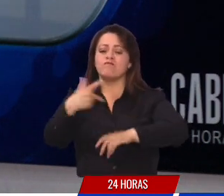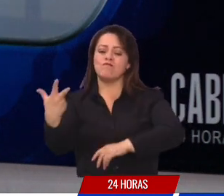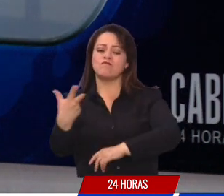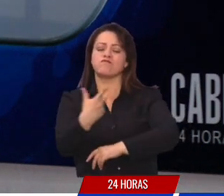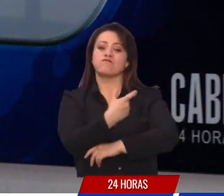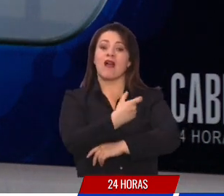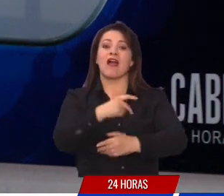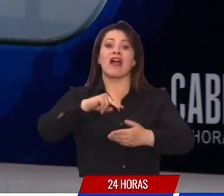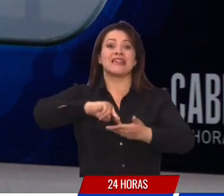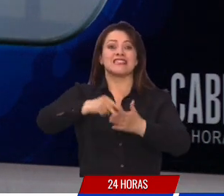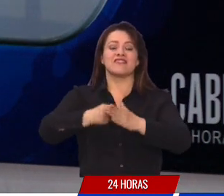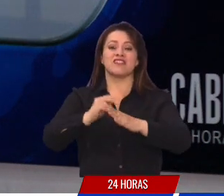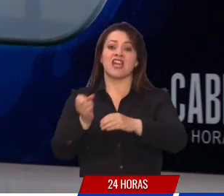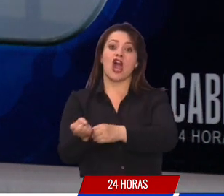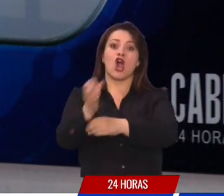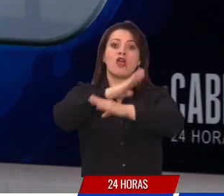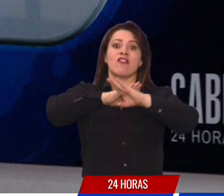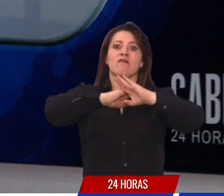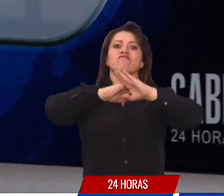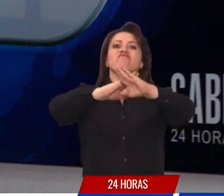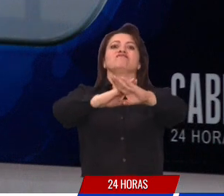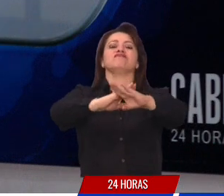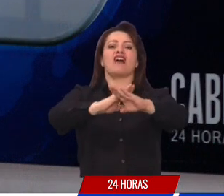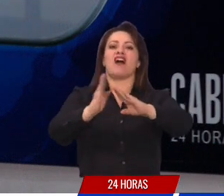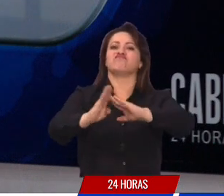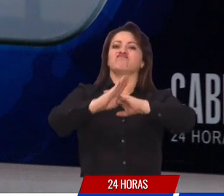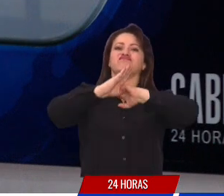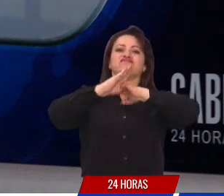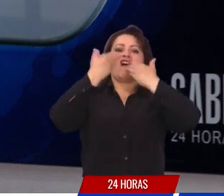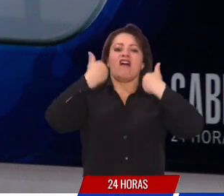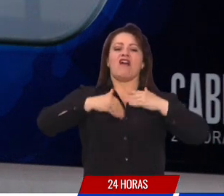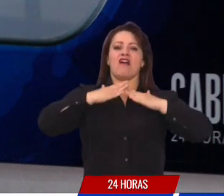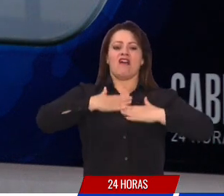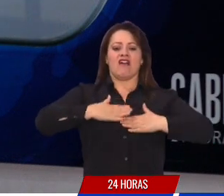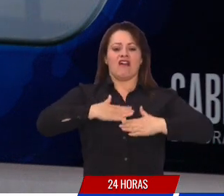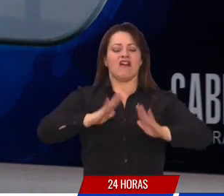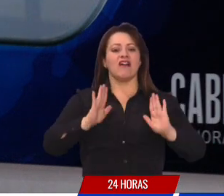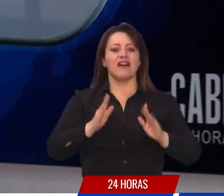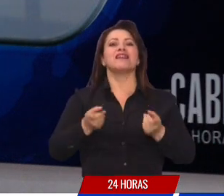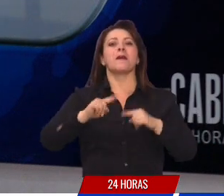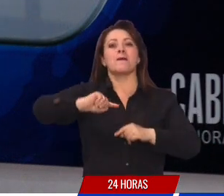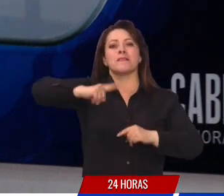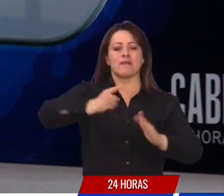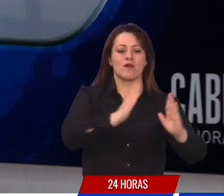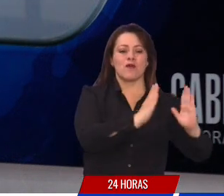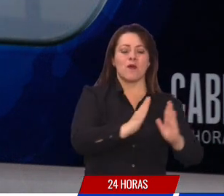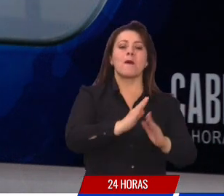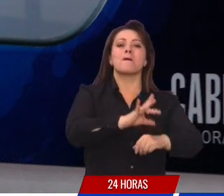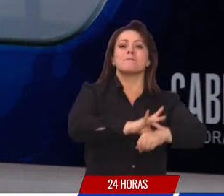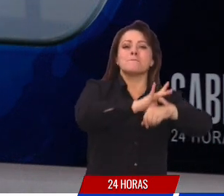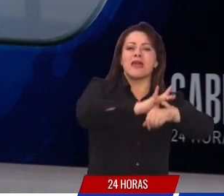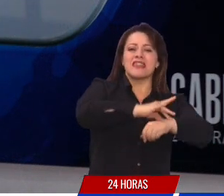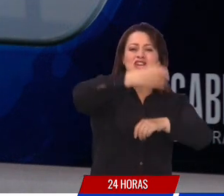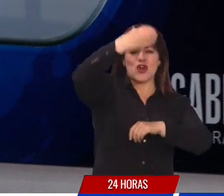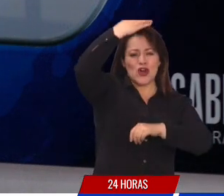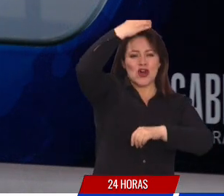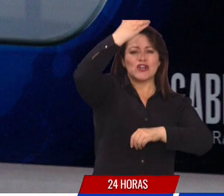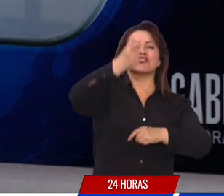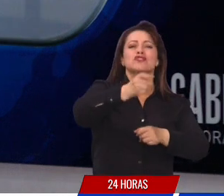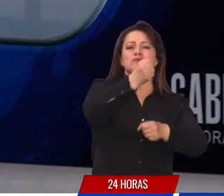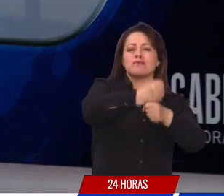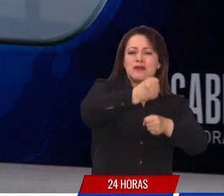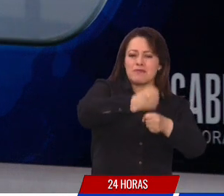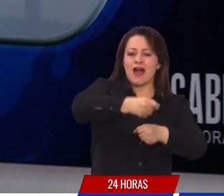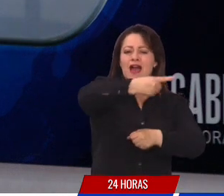una inmunidad útil según los expertos. Asimismo, en la primera etapa se vacunará a los médicos, al personal de la salud, a los